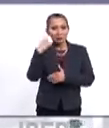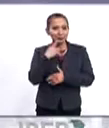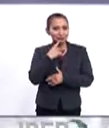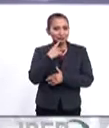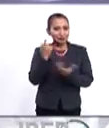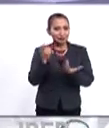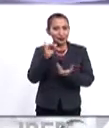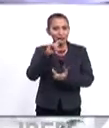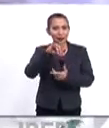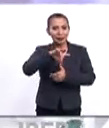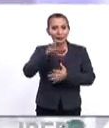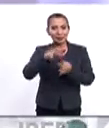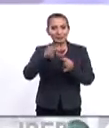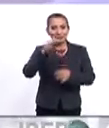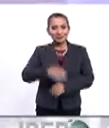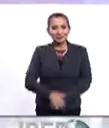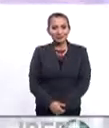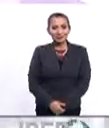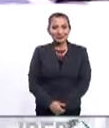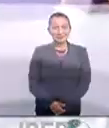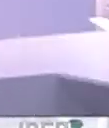minutos. Esto es Iberoamérica al Día.